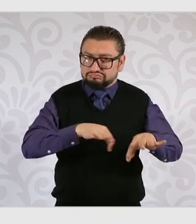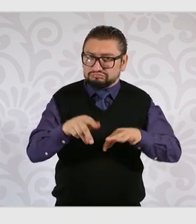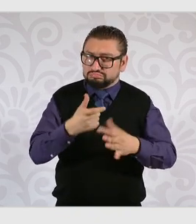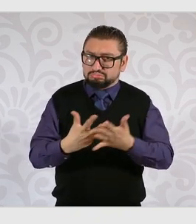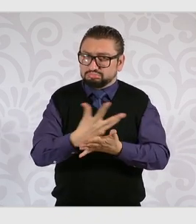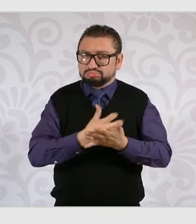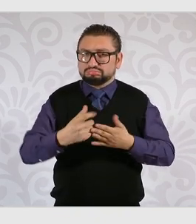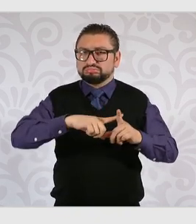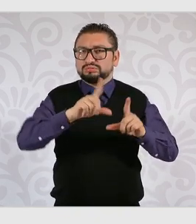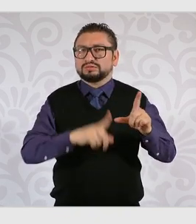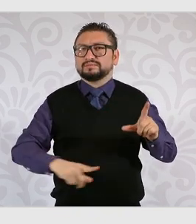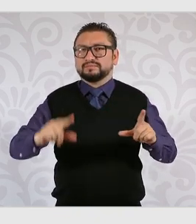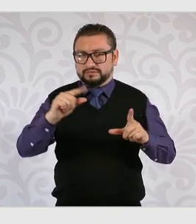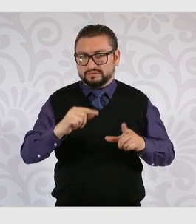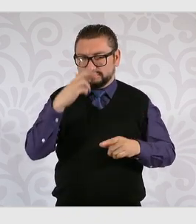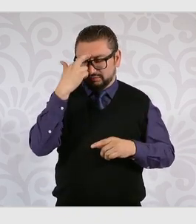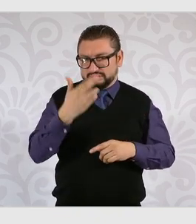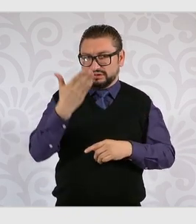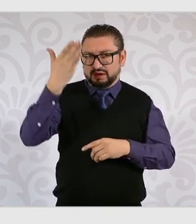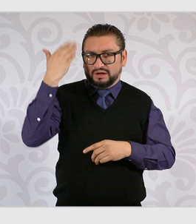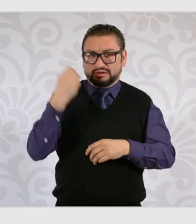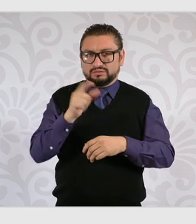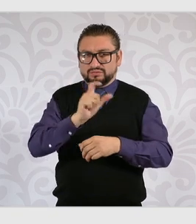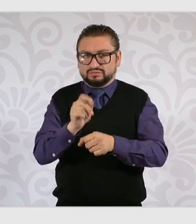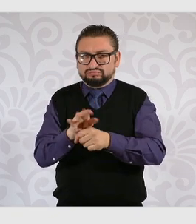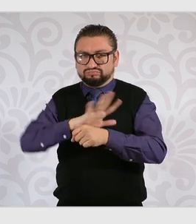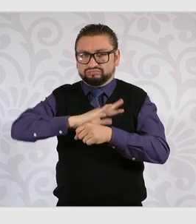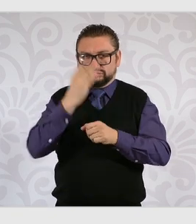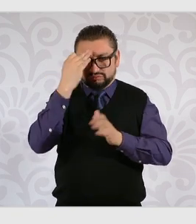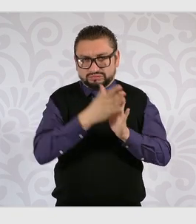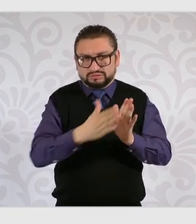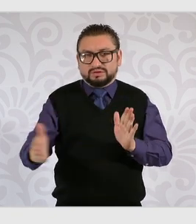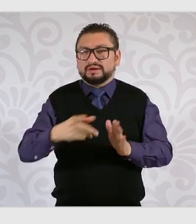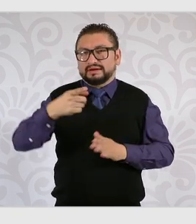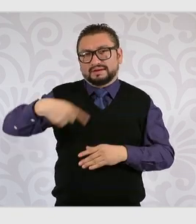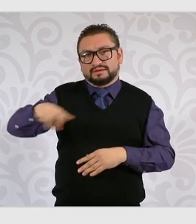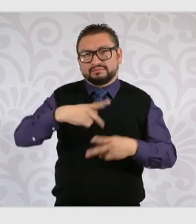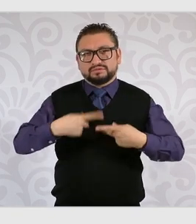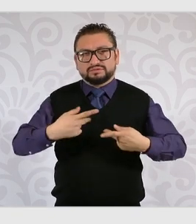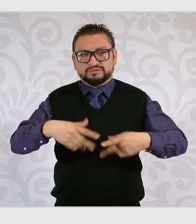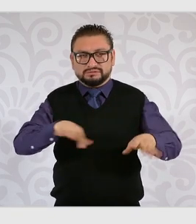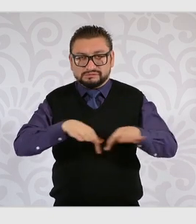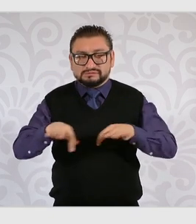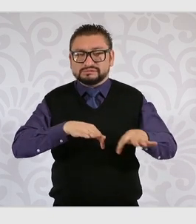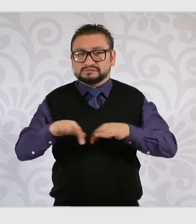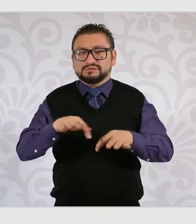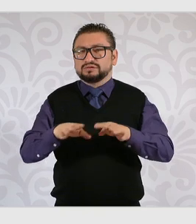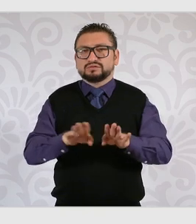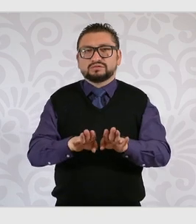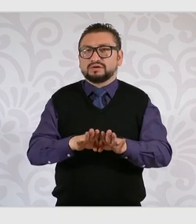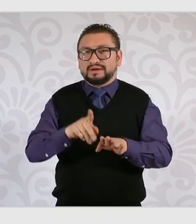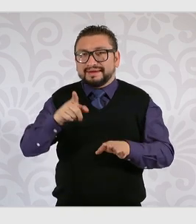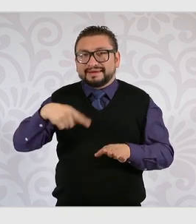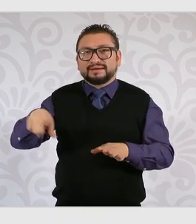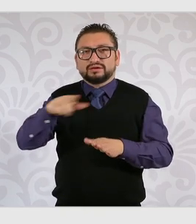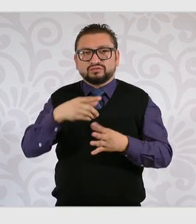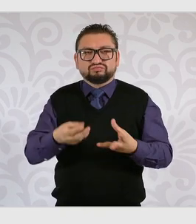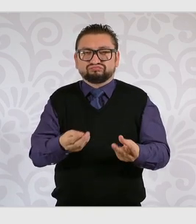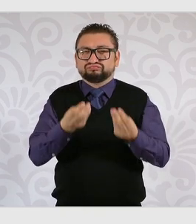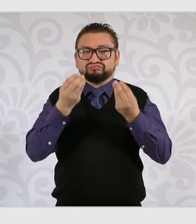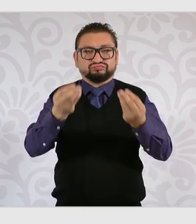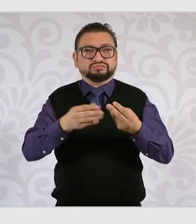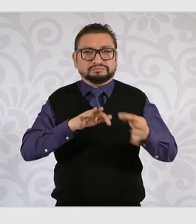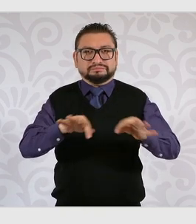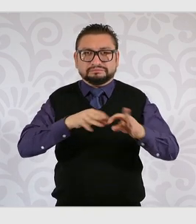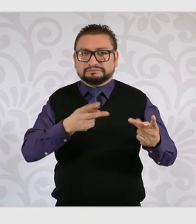nacional. Durante la pandemia, incluso ustedes recordarán, fueron estos trabajadores de plataformas digitales quienes tuvieron un auge,